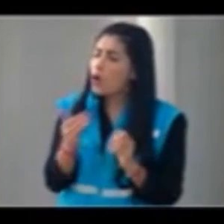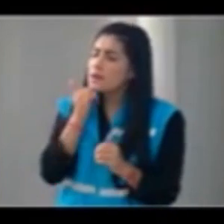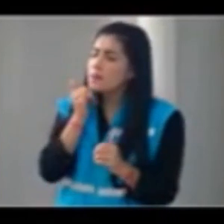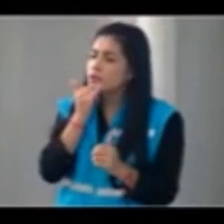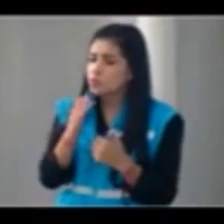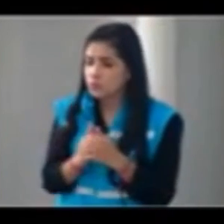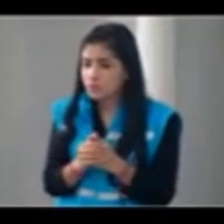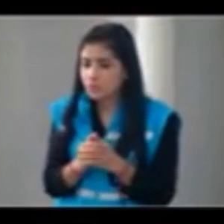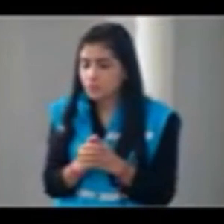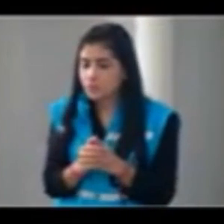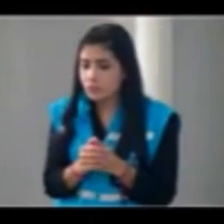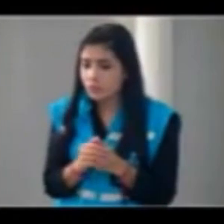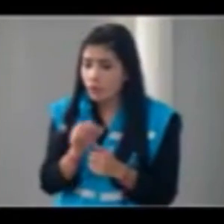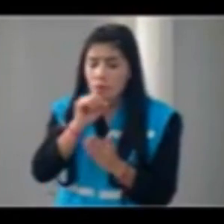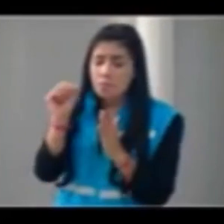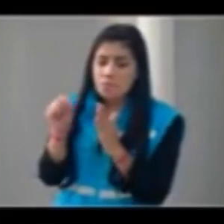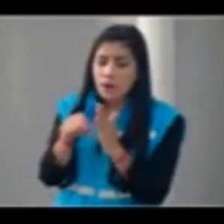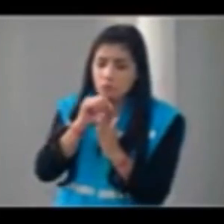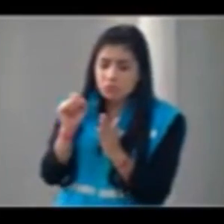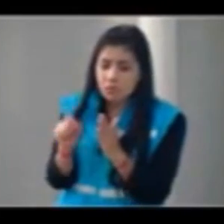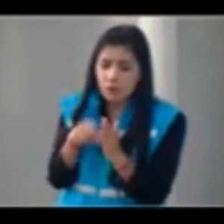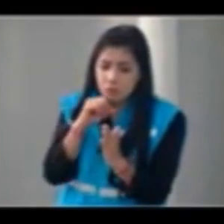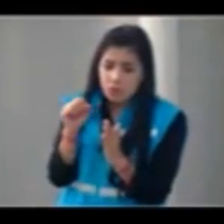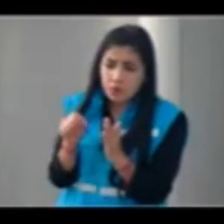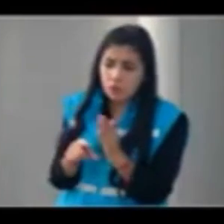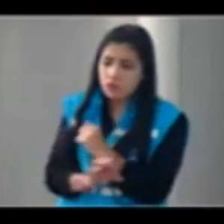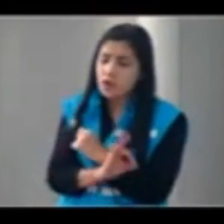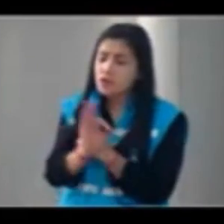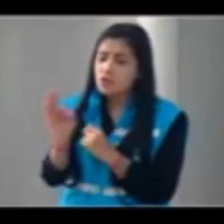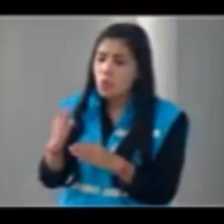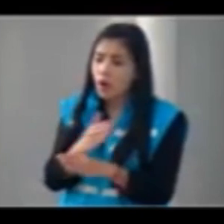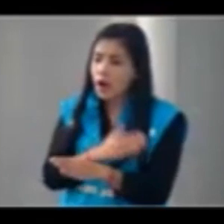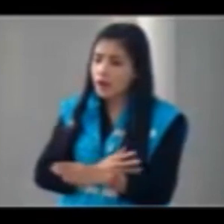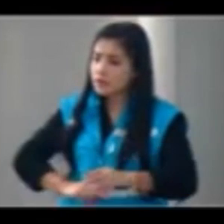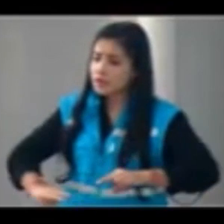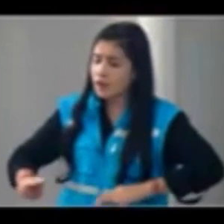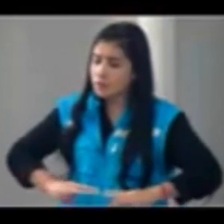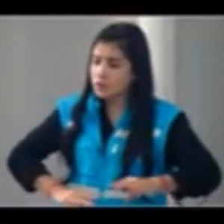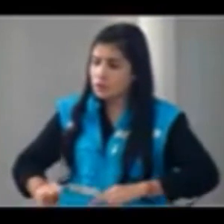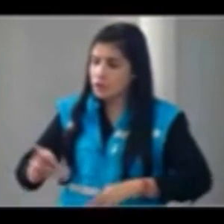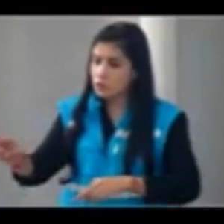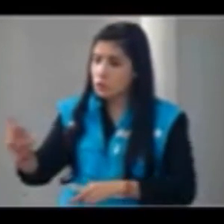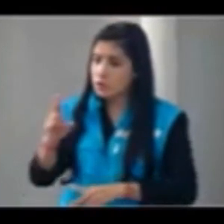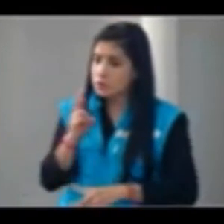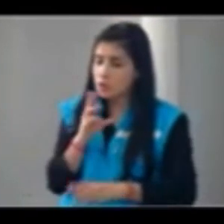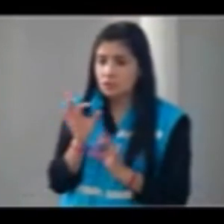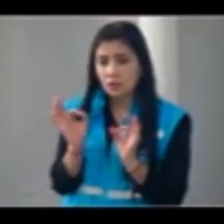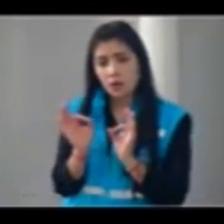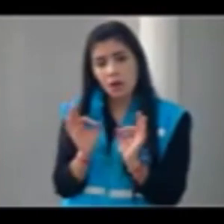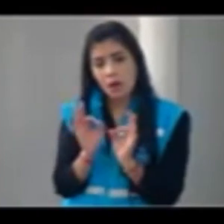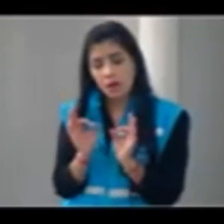y son preguntas que a mi juicio son legítimas, pero que yo veo que nunca la administración ha respondido con cabalidad.